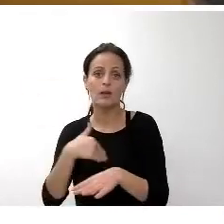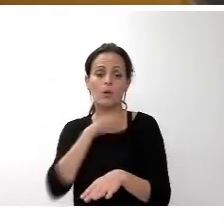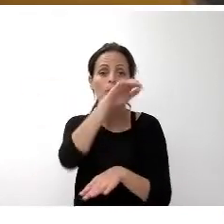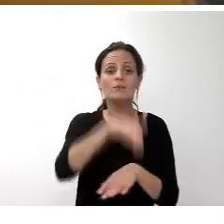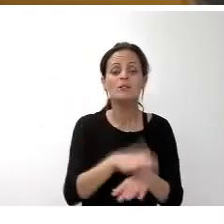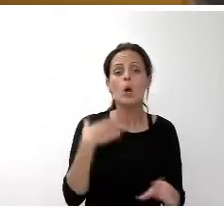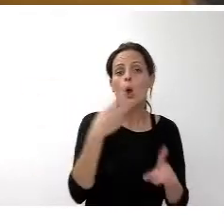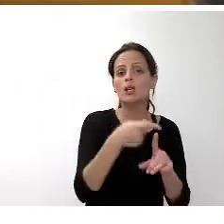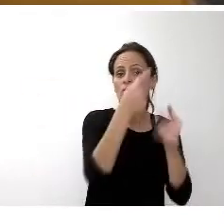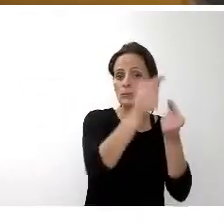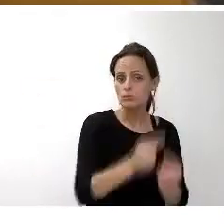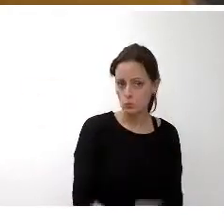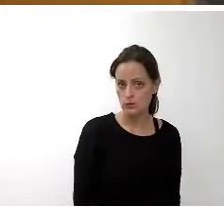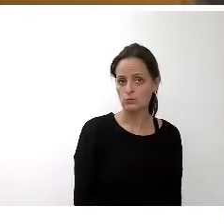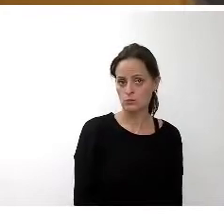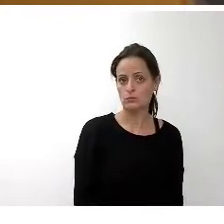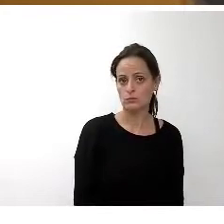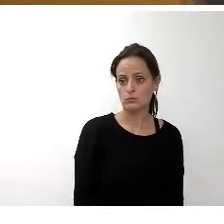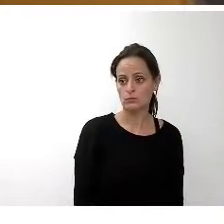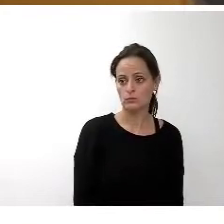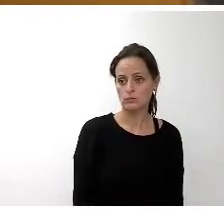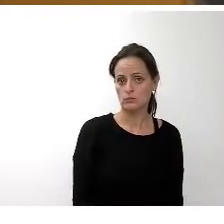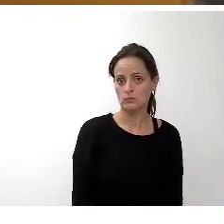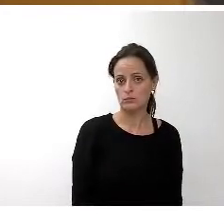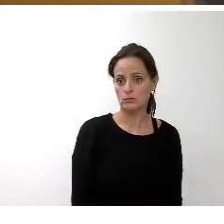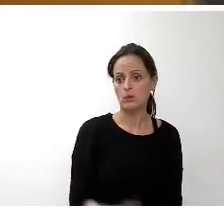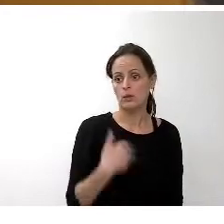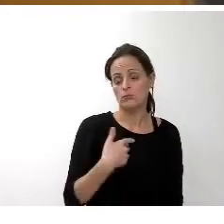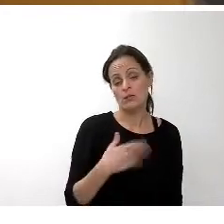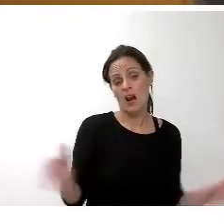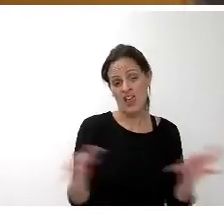presupuestaria en los términos establecidos en la norma que lo regula.